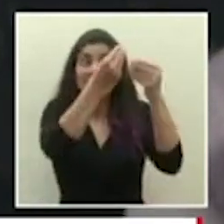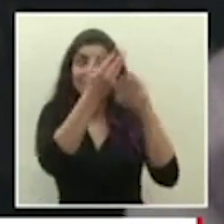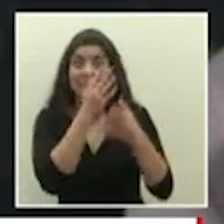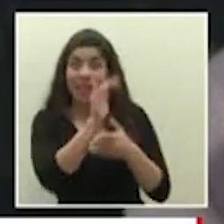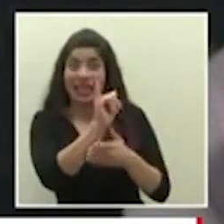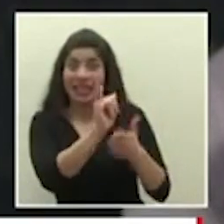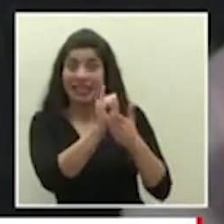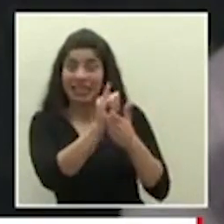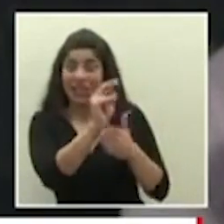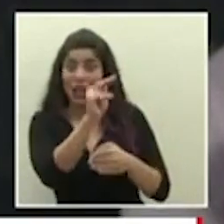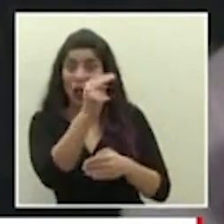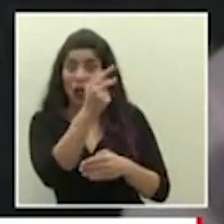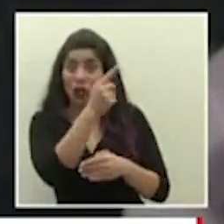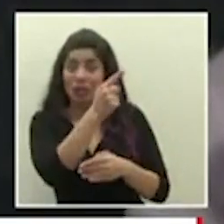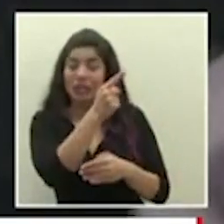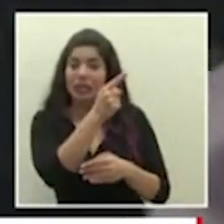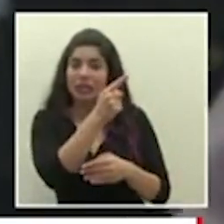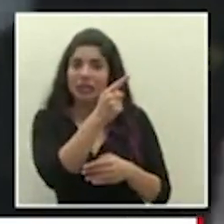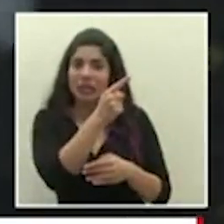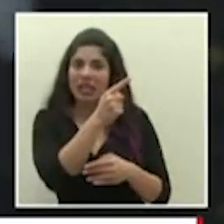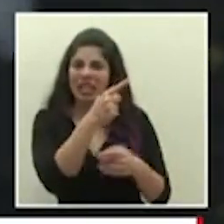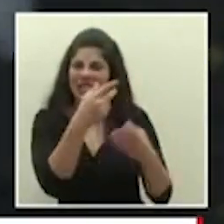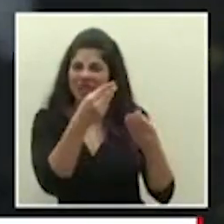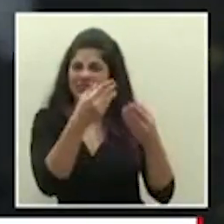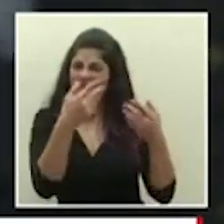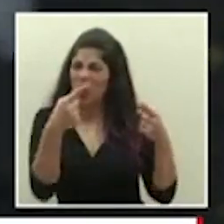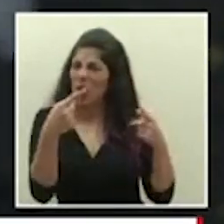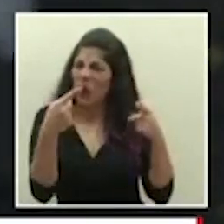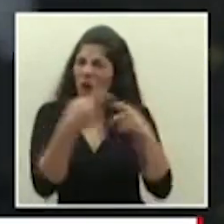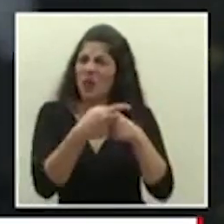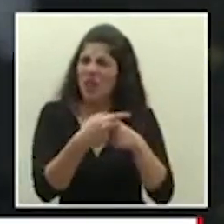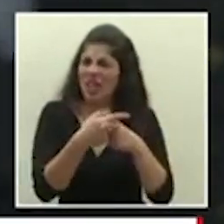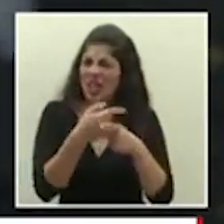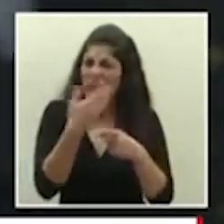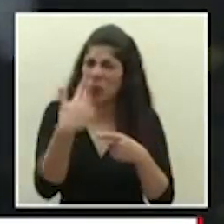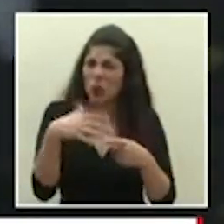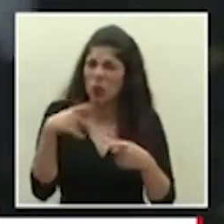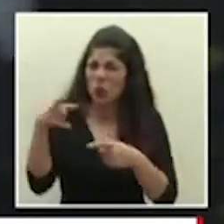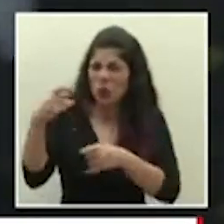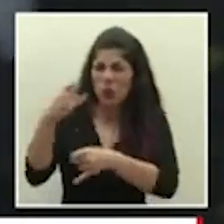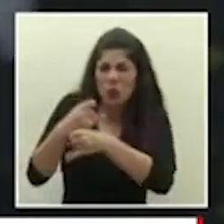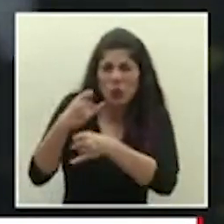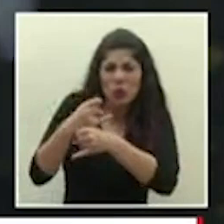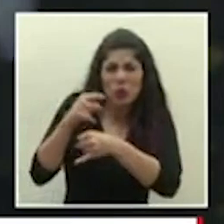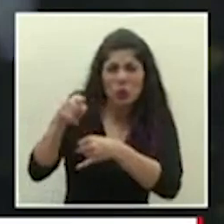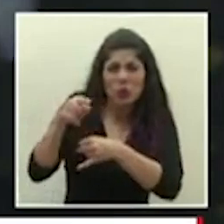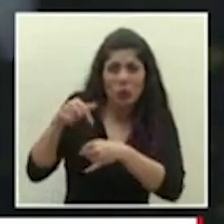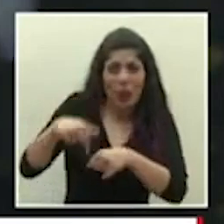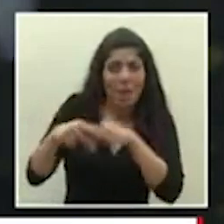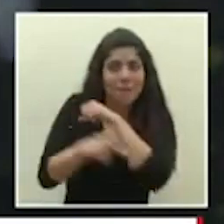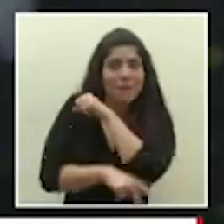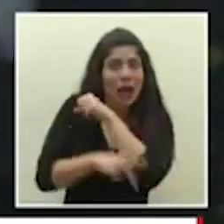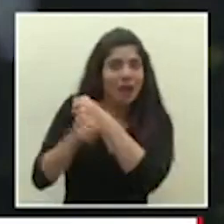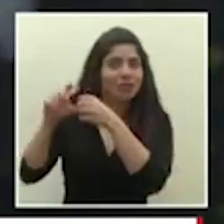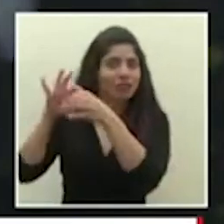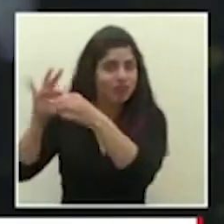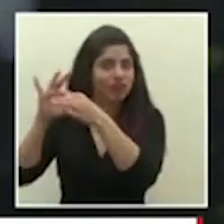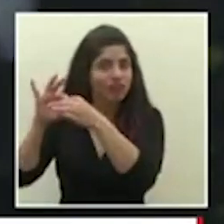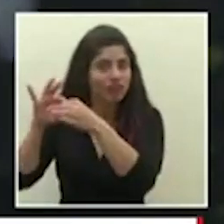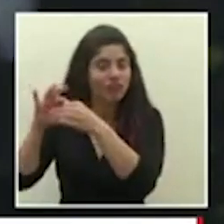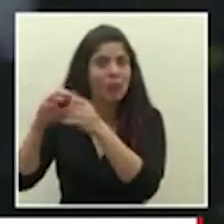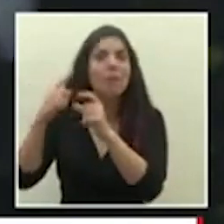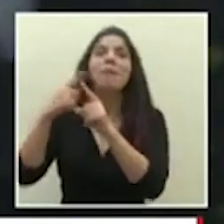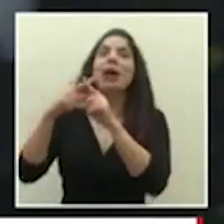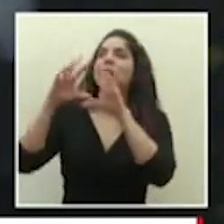de conflicto abierto con una institución de la que forma parte del país y de la que forma